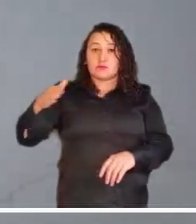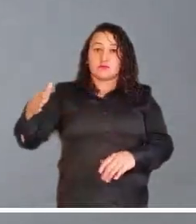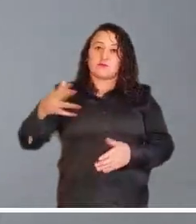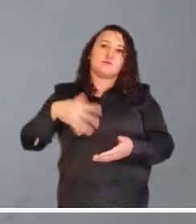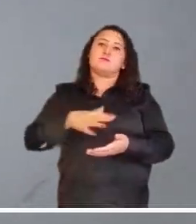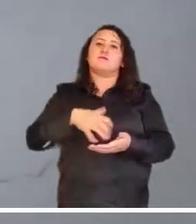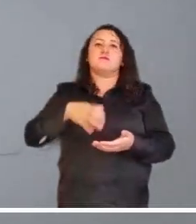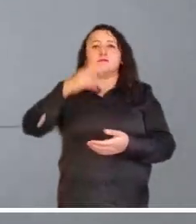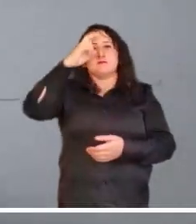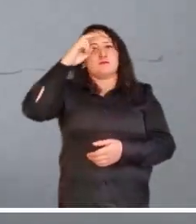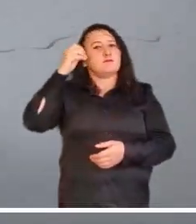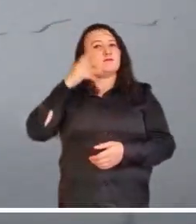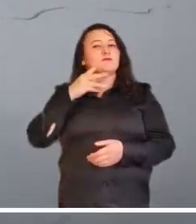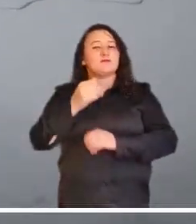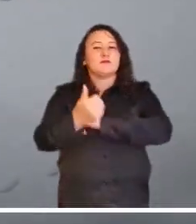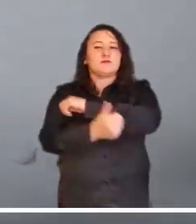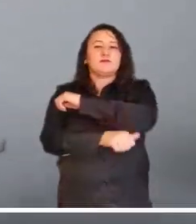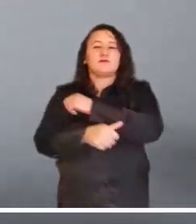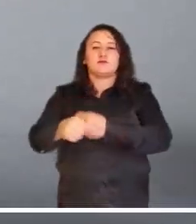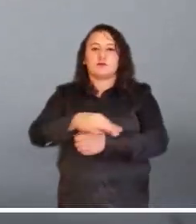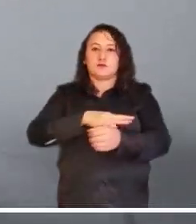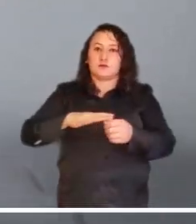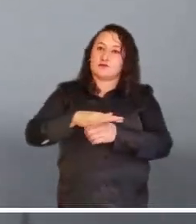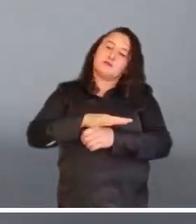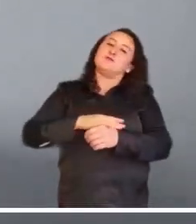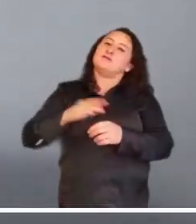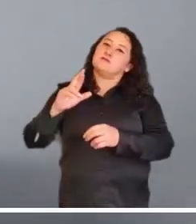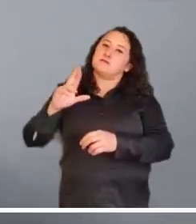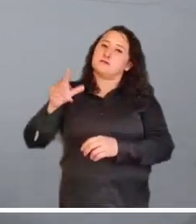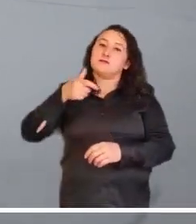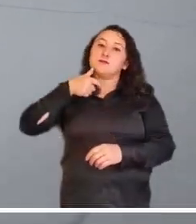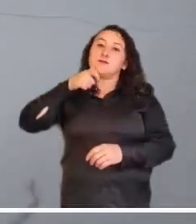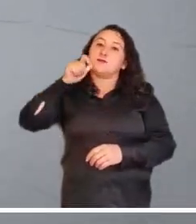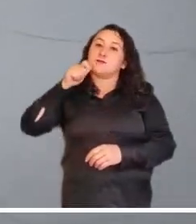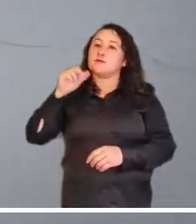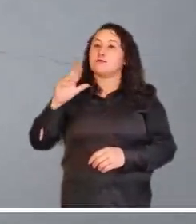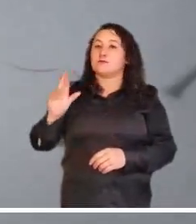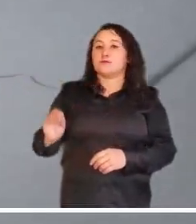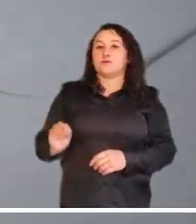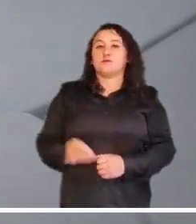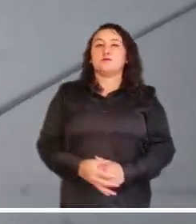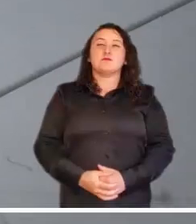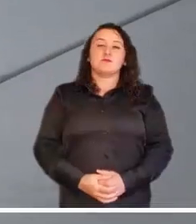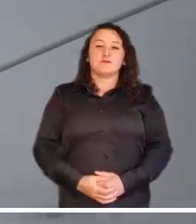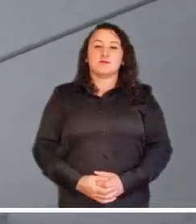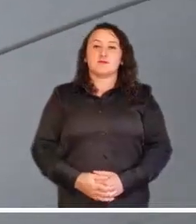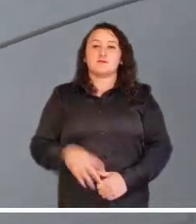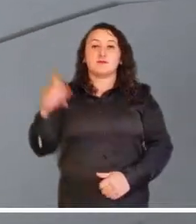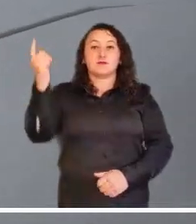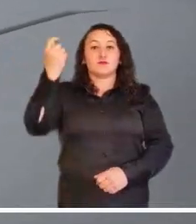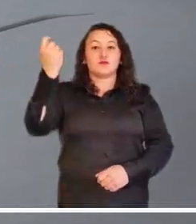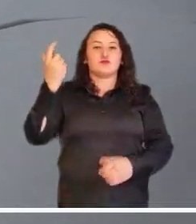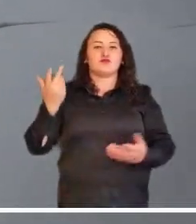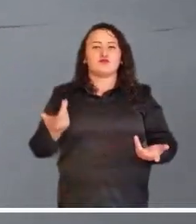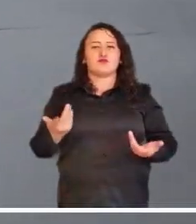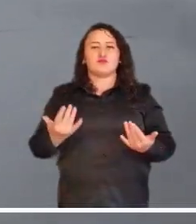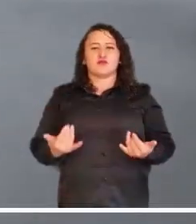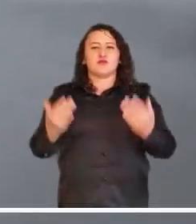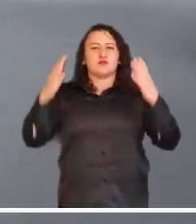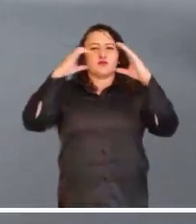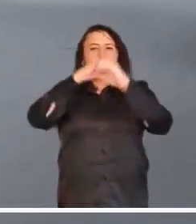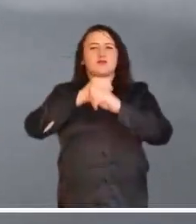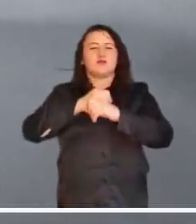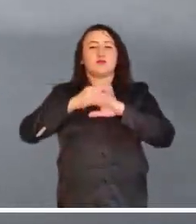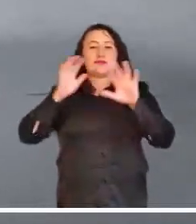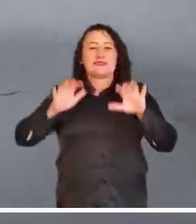Nubes cargadas de agua se posarán sobre Antioquia, Los Santanderes, Boyacá, Cundinamarca, Caldas y Risaralda.